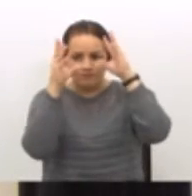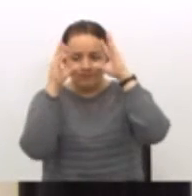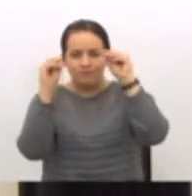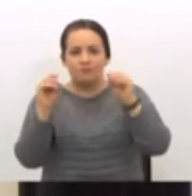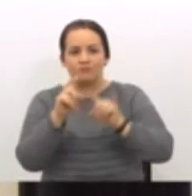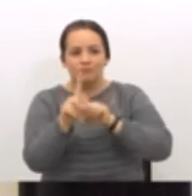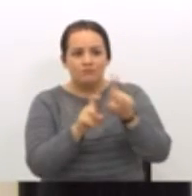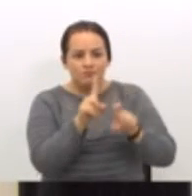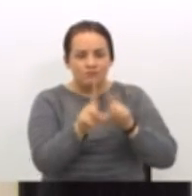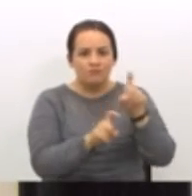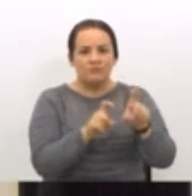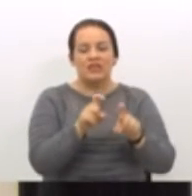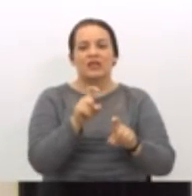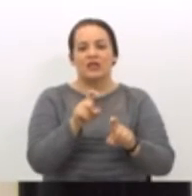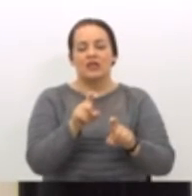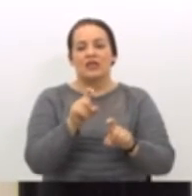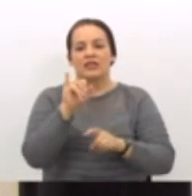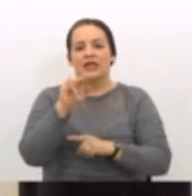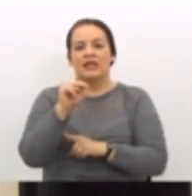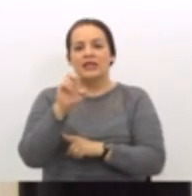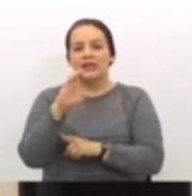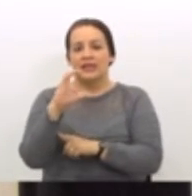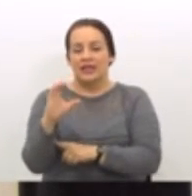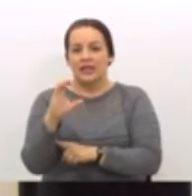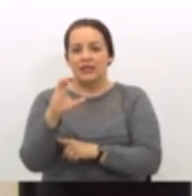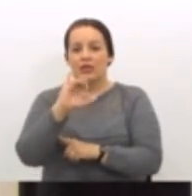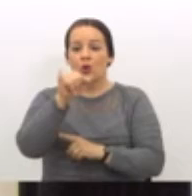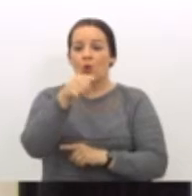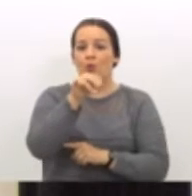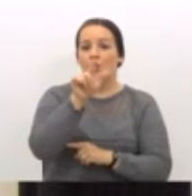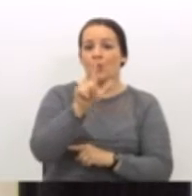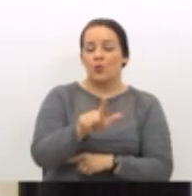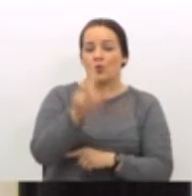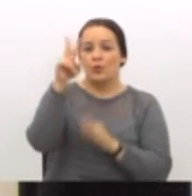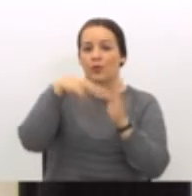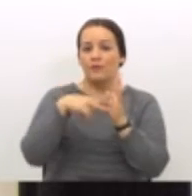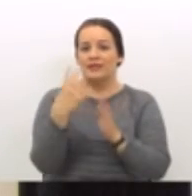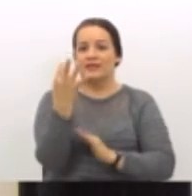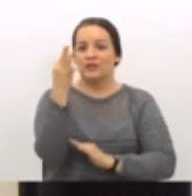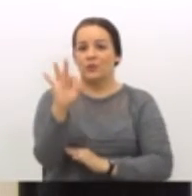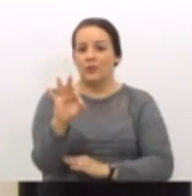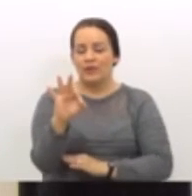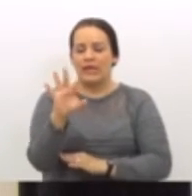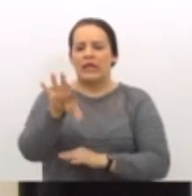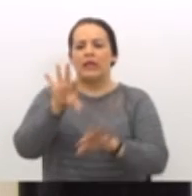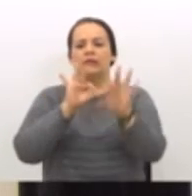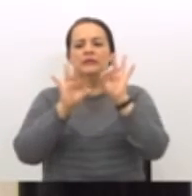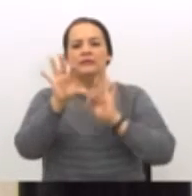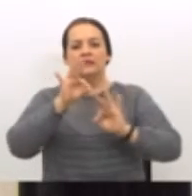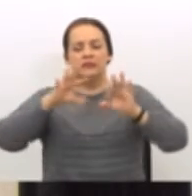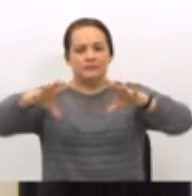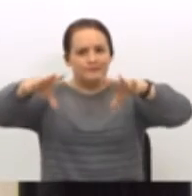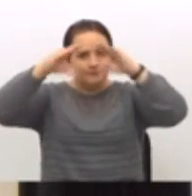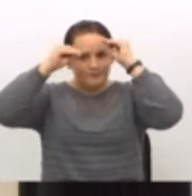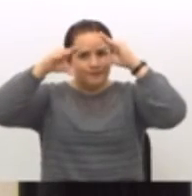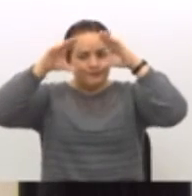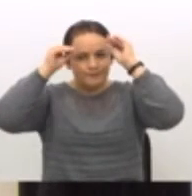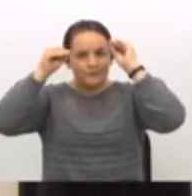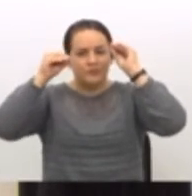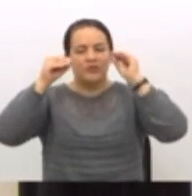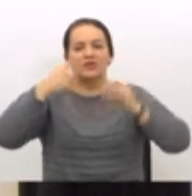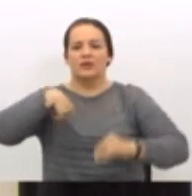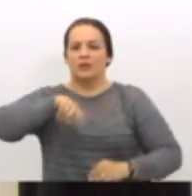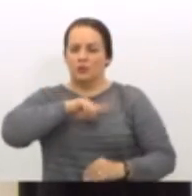de hogares del INEC de julio del 2019, encontramos datos que nos deben de llevar a por lo menos